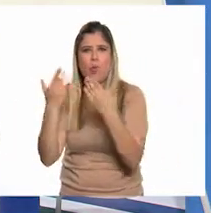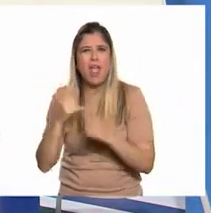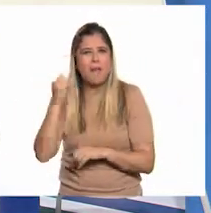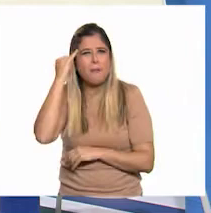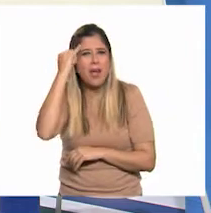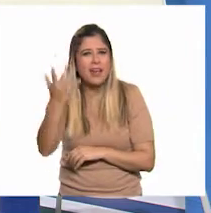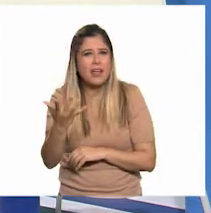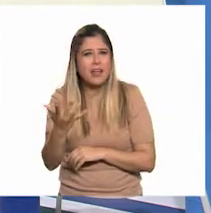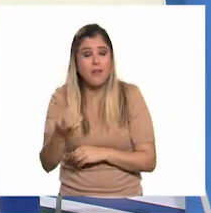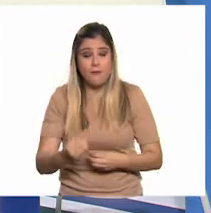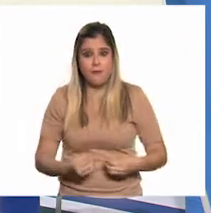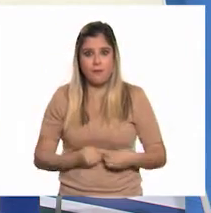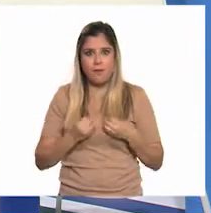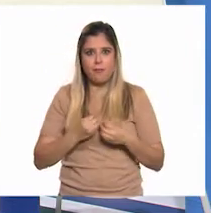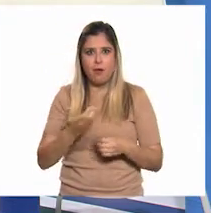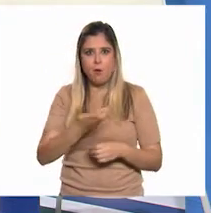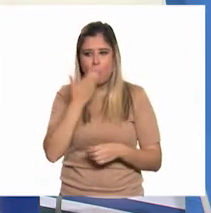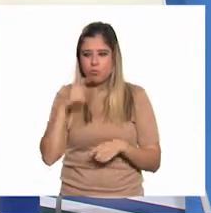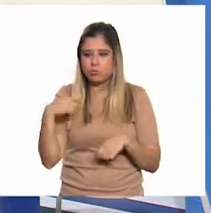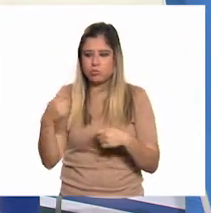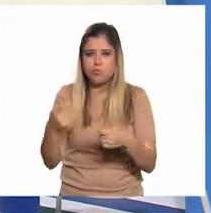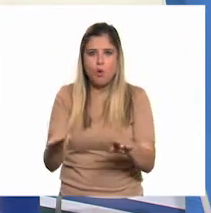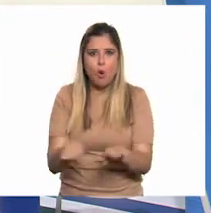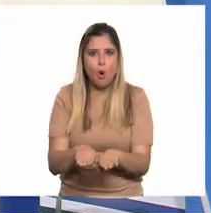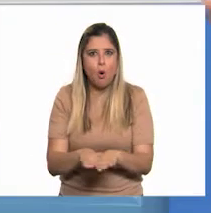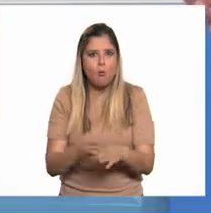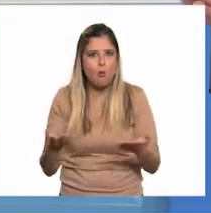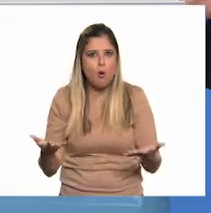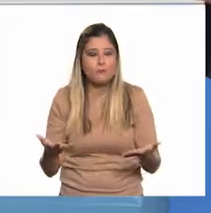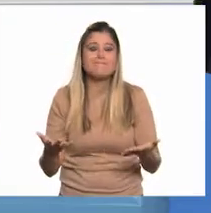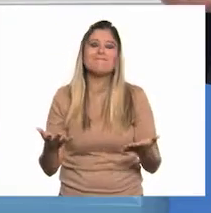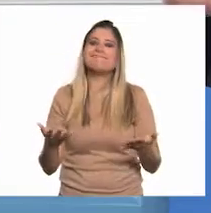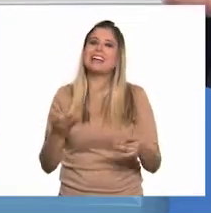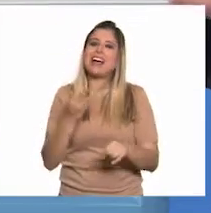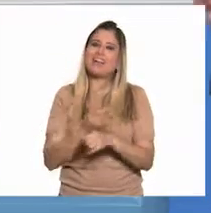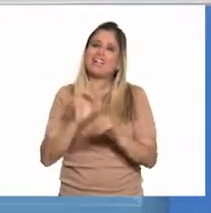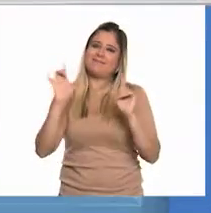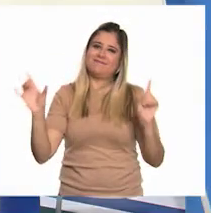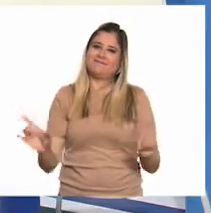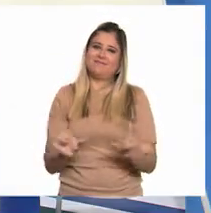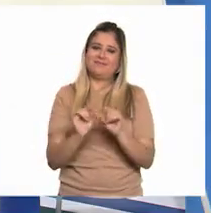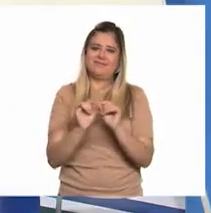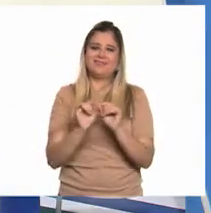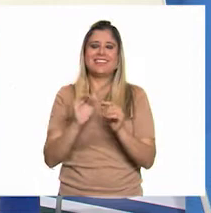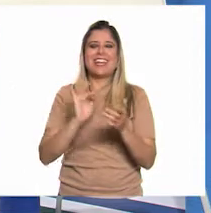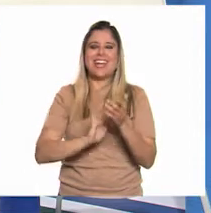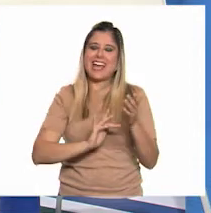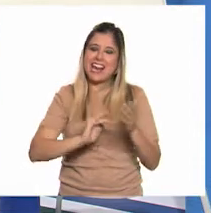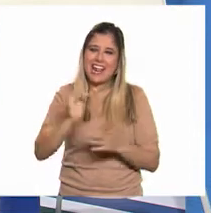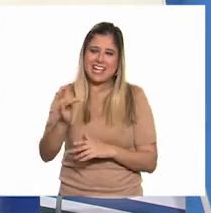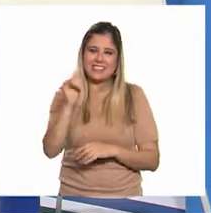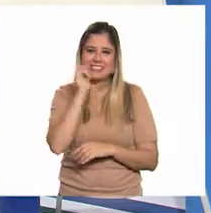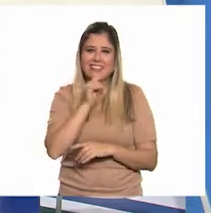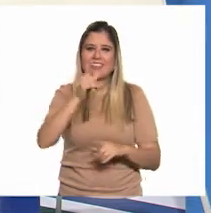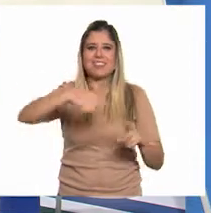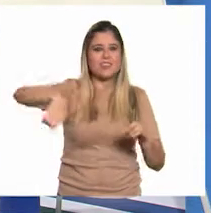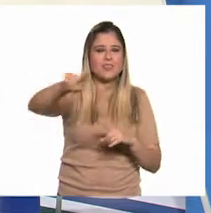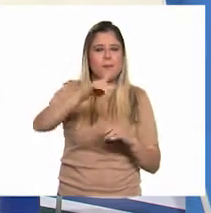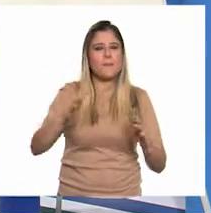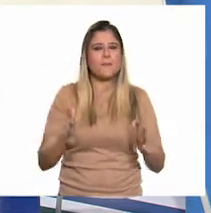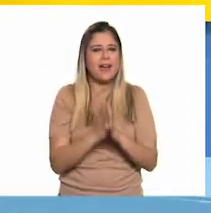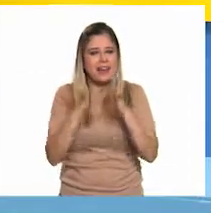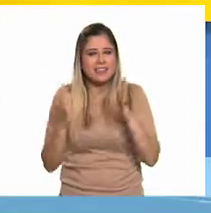nuestra vida cotidiana? Me despido por el día de hoy. No sin antes agradecer a todos ustedes su